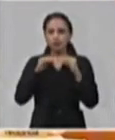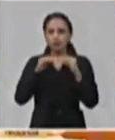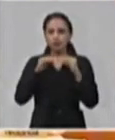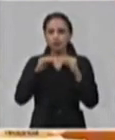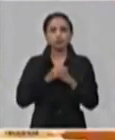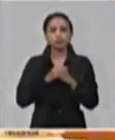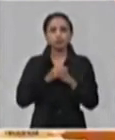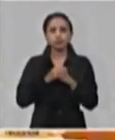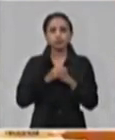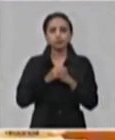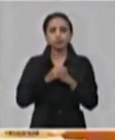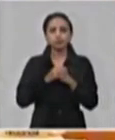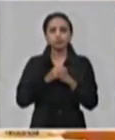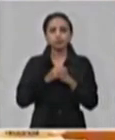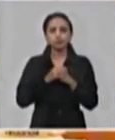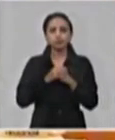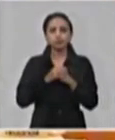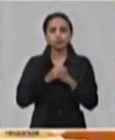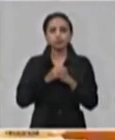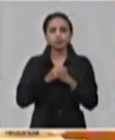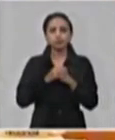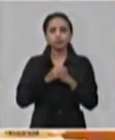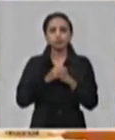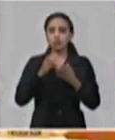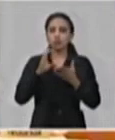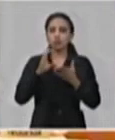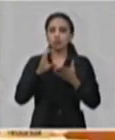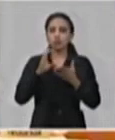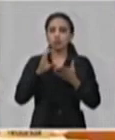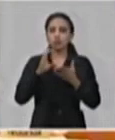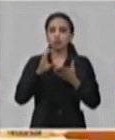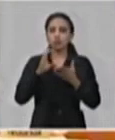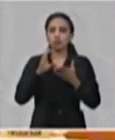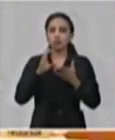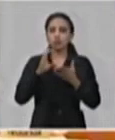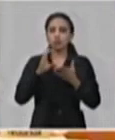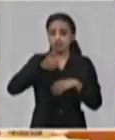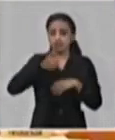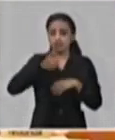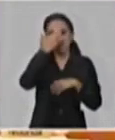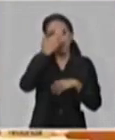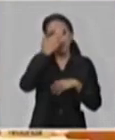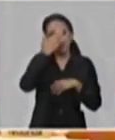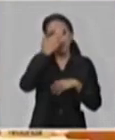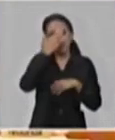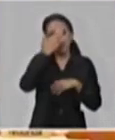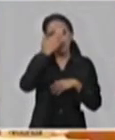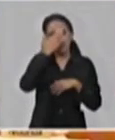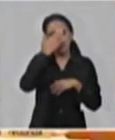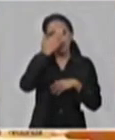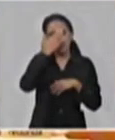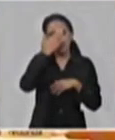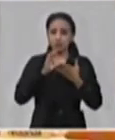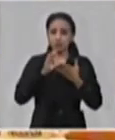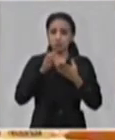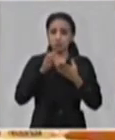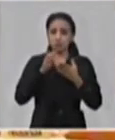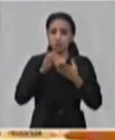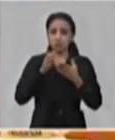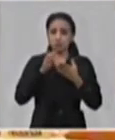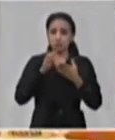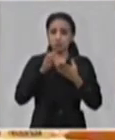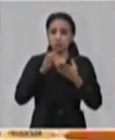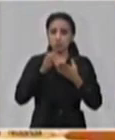hubo un agradecimiento sobre la colaboración cubana. Y como también aquí se ha dicho, nuestras brigadas médicas, donde quiera